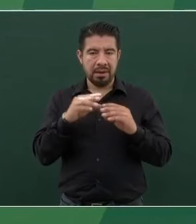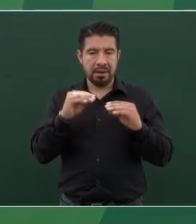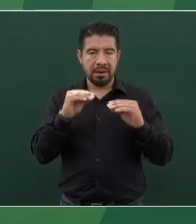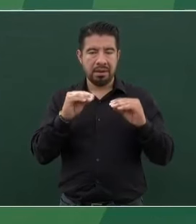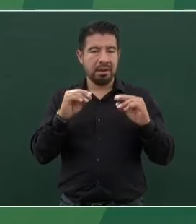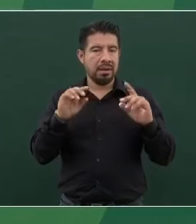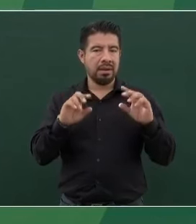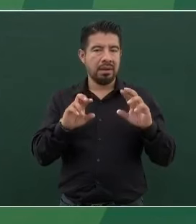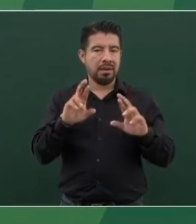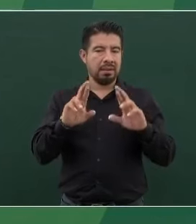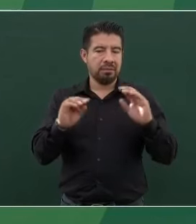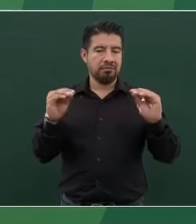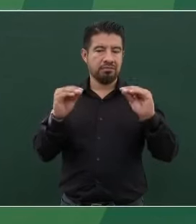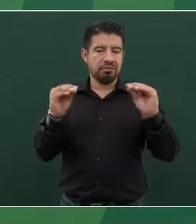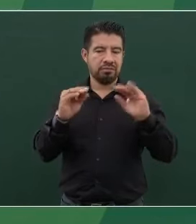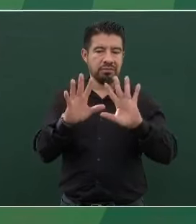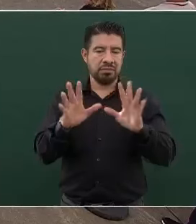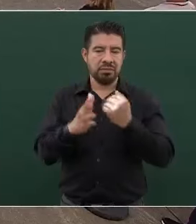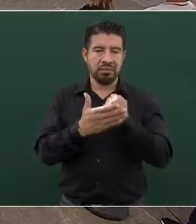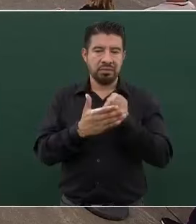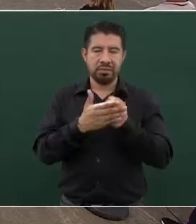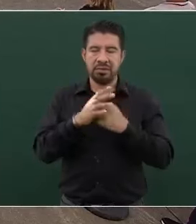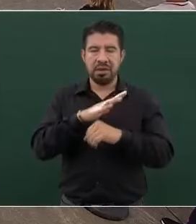Ya es el último debate.